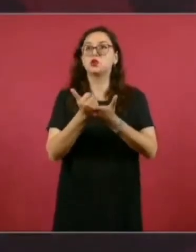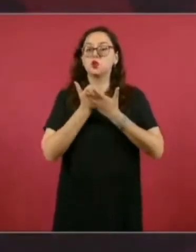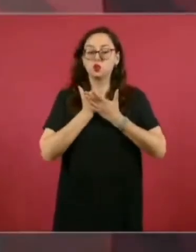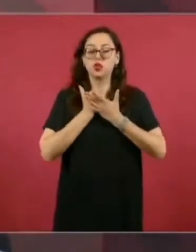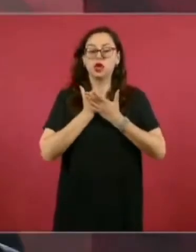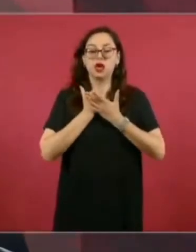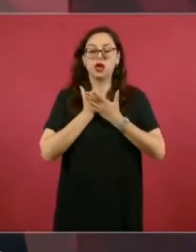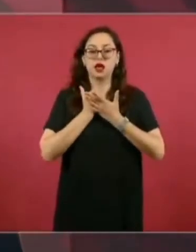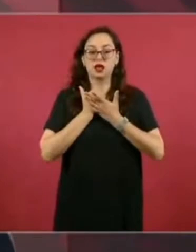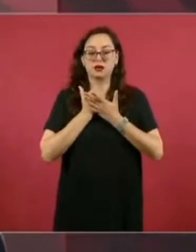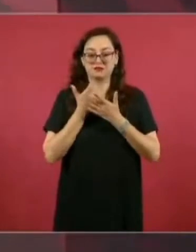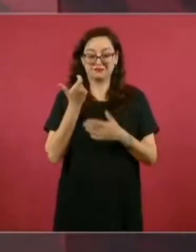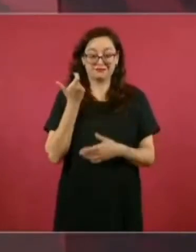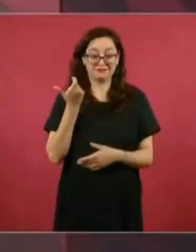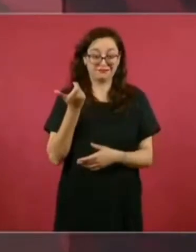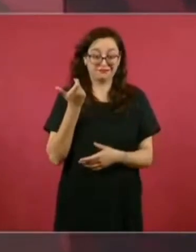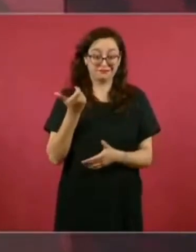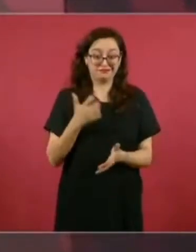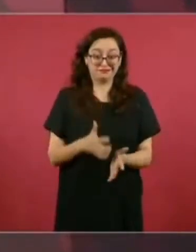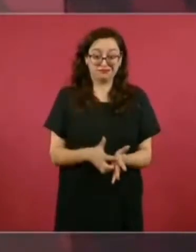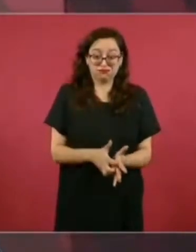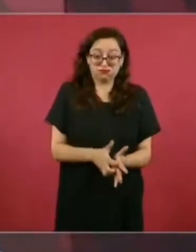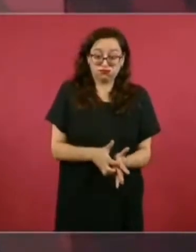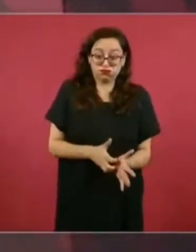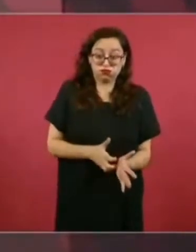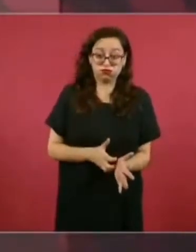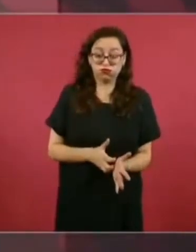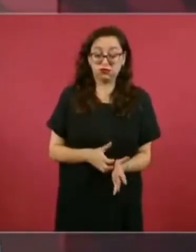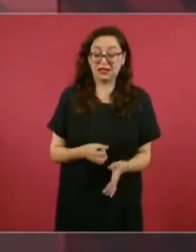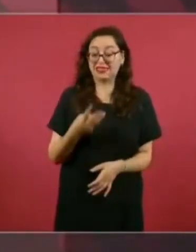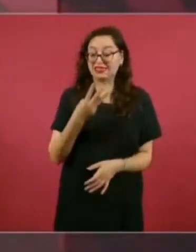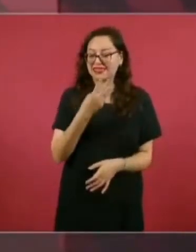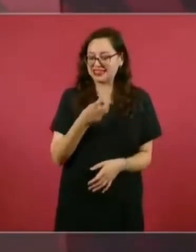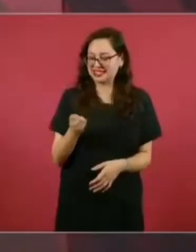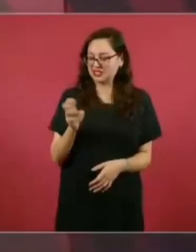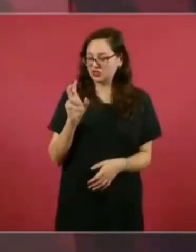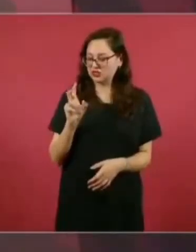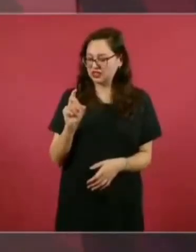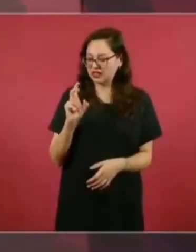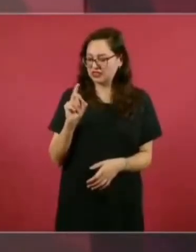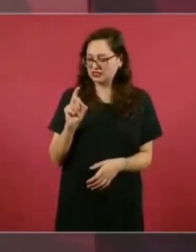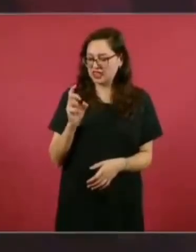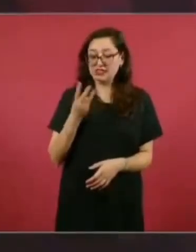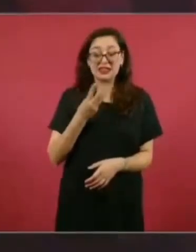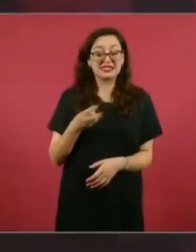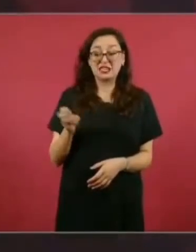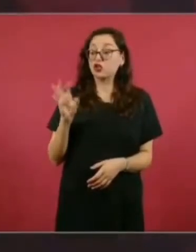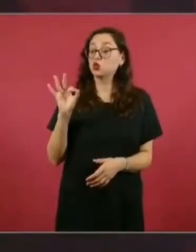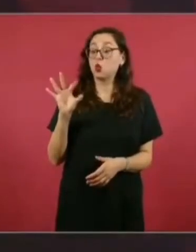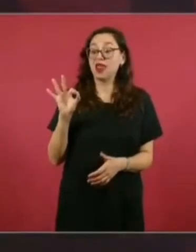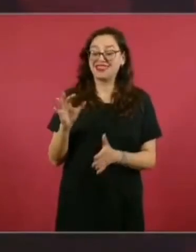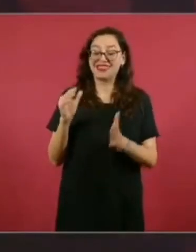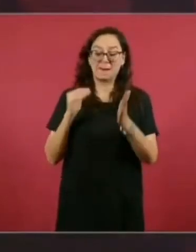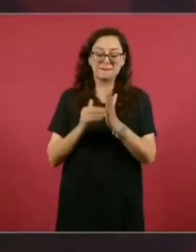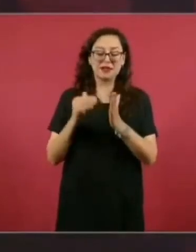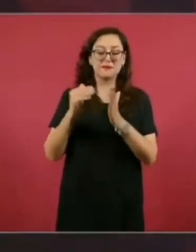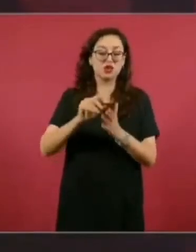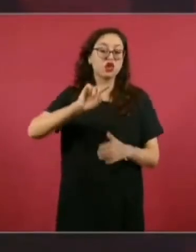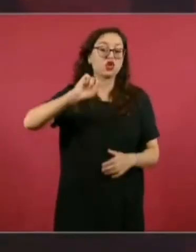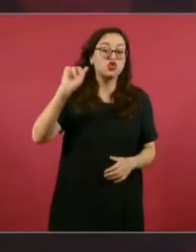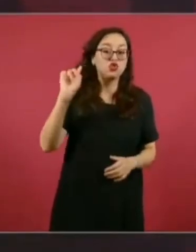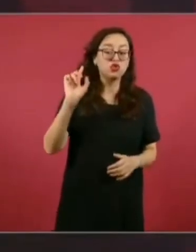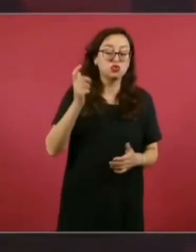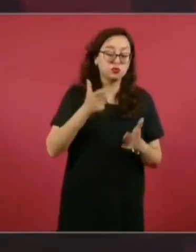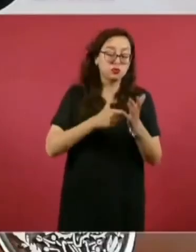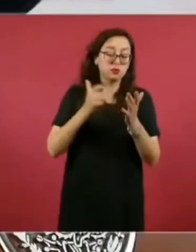Bueno, hemos ahorrado 330 mil, 340 mil millones, que es lo que costó la